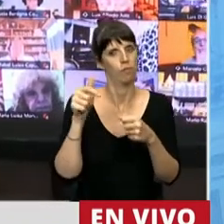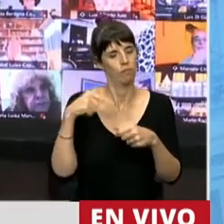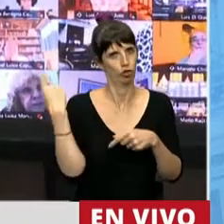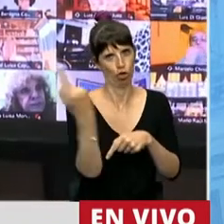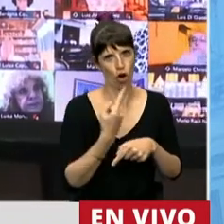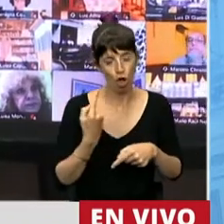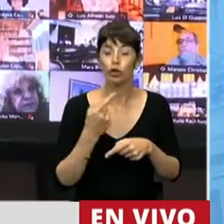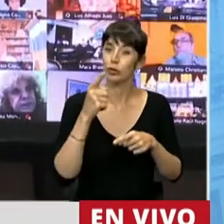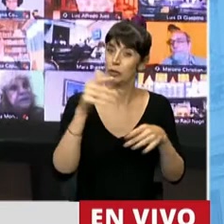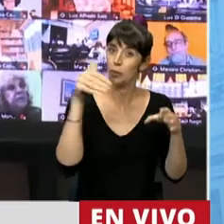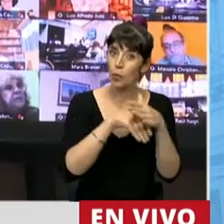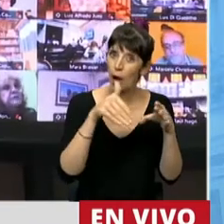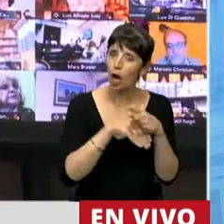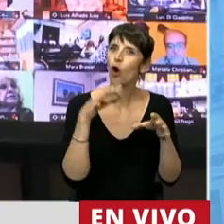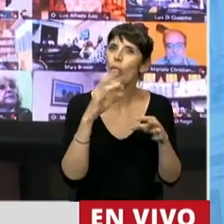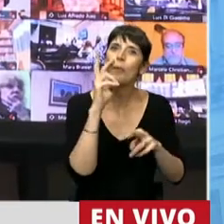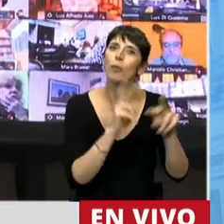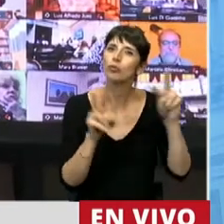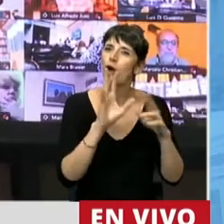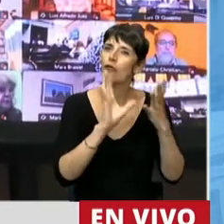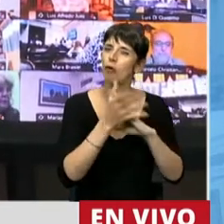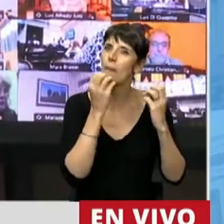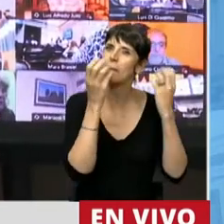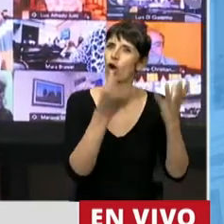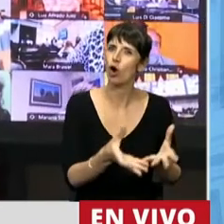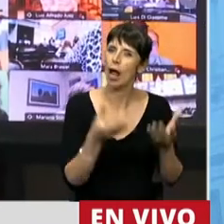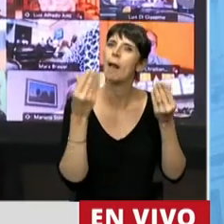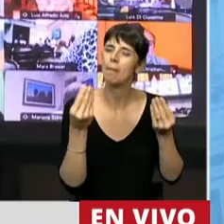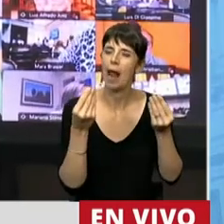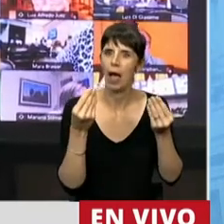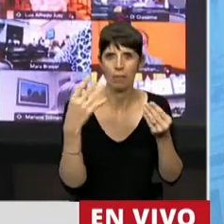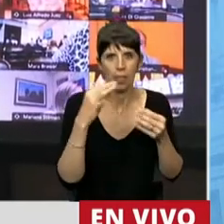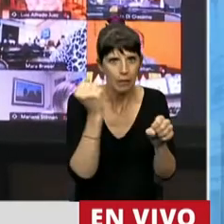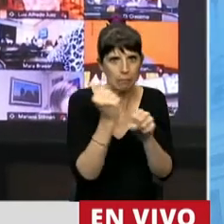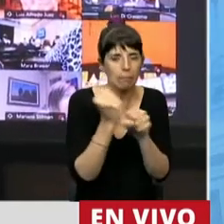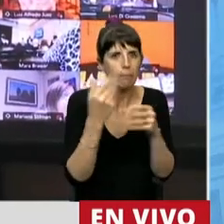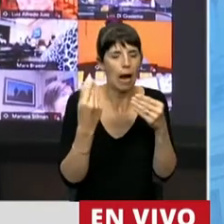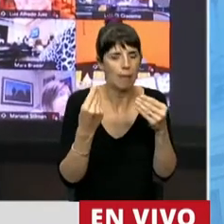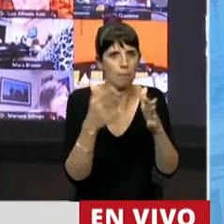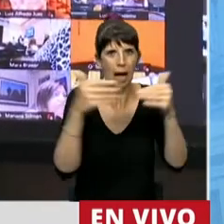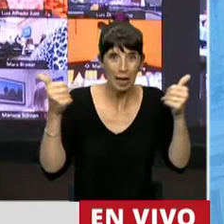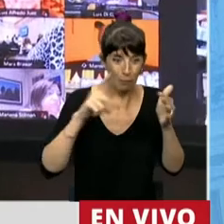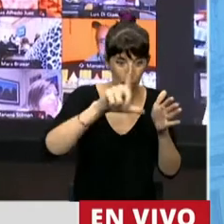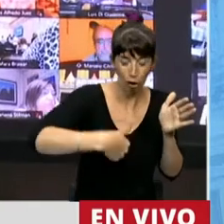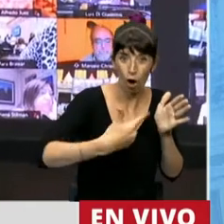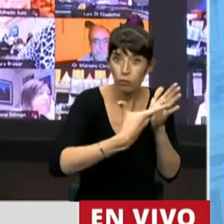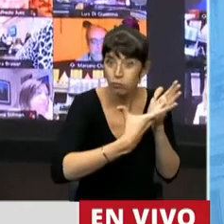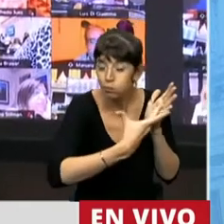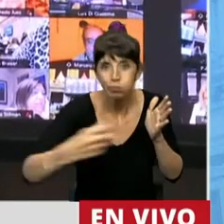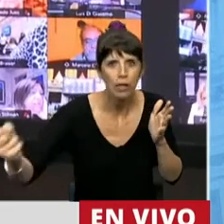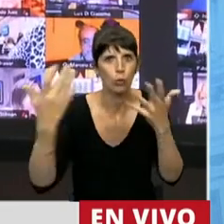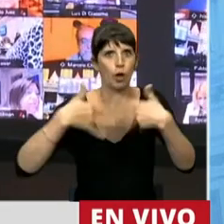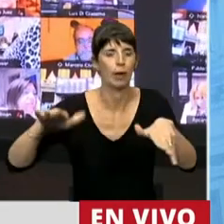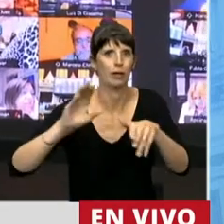deben tratar de mejorar para hacer más rápida la acreditación, creo que lo estamos